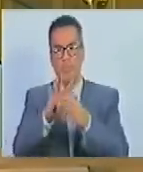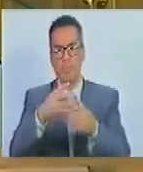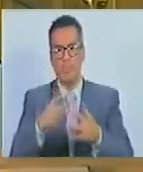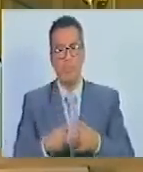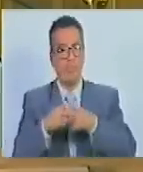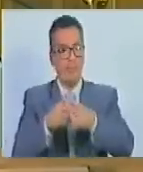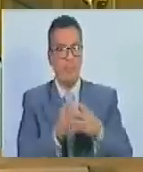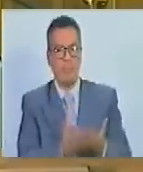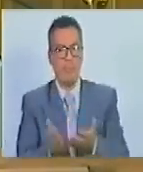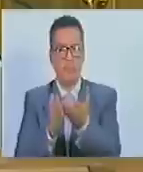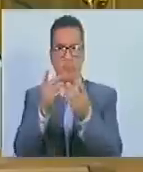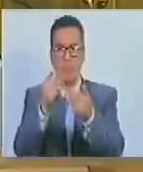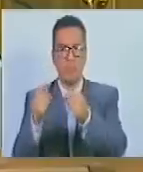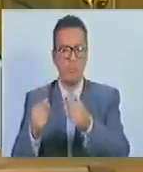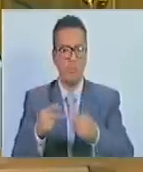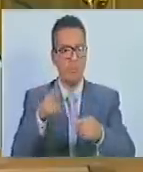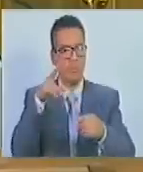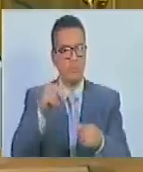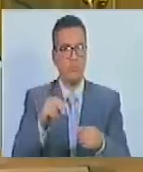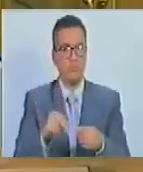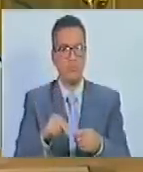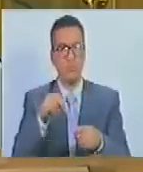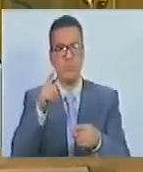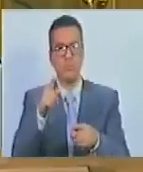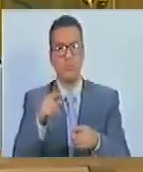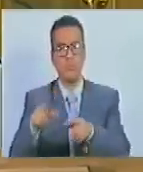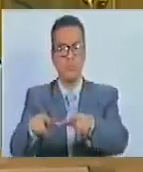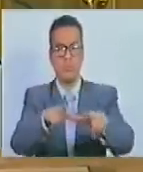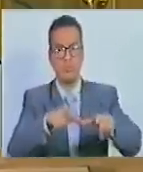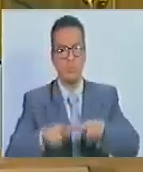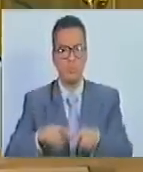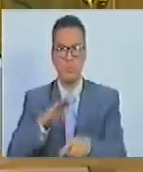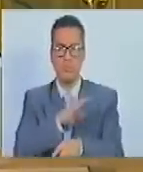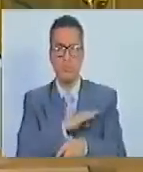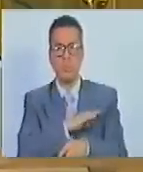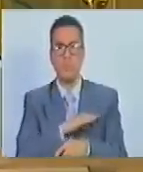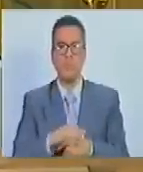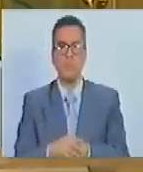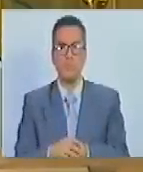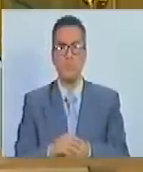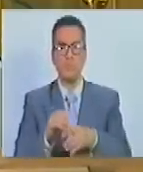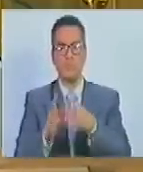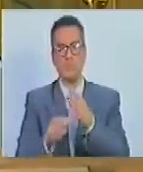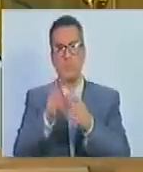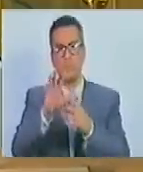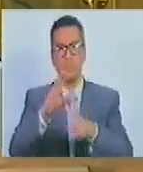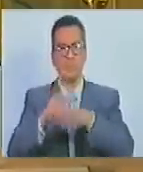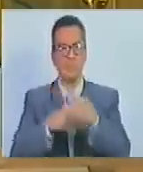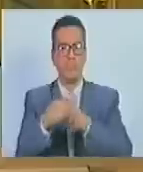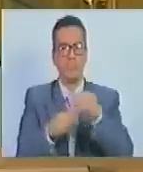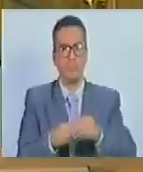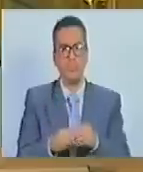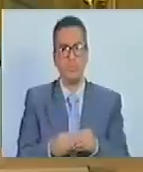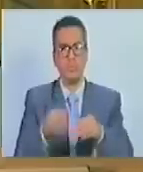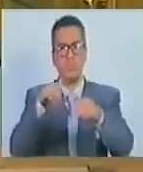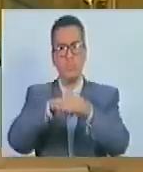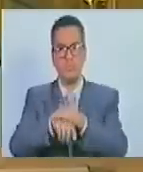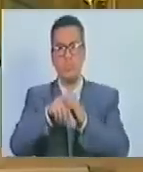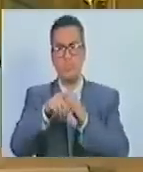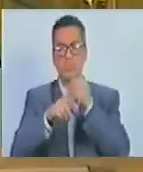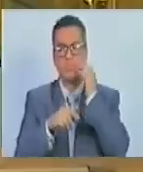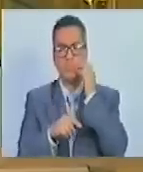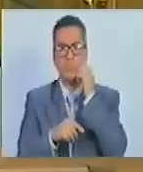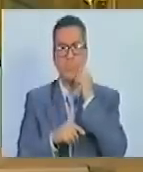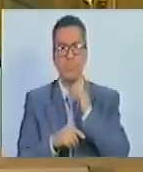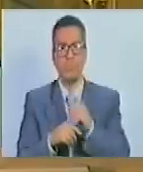Prestar servicios financieros y no financieros en el área de su competencia. Cinco. Realizar la intermediación